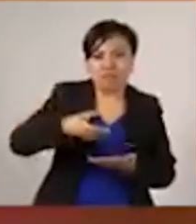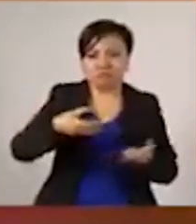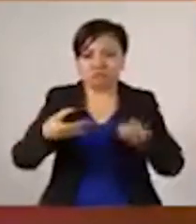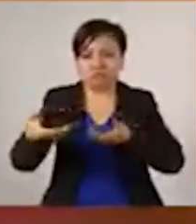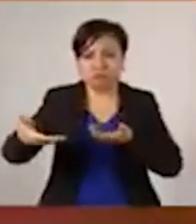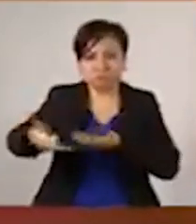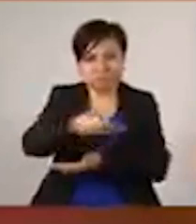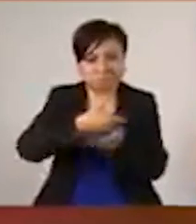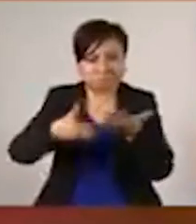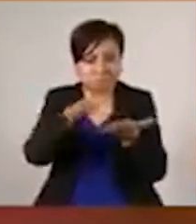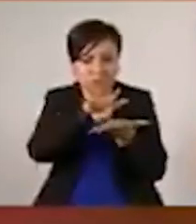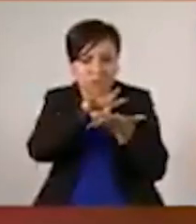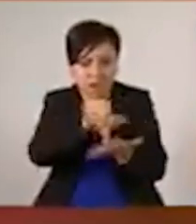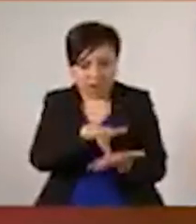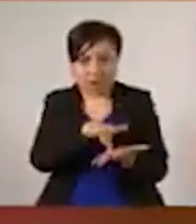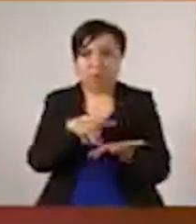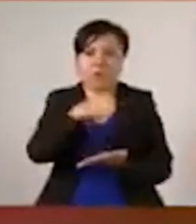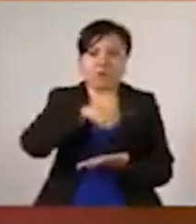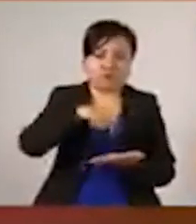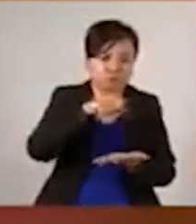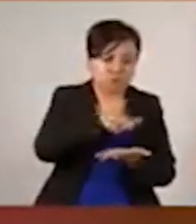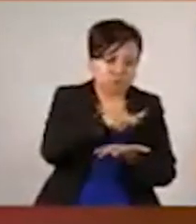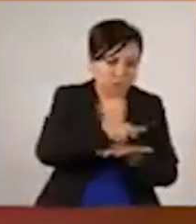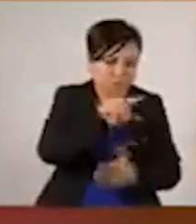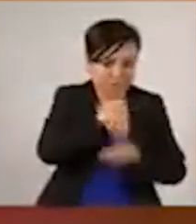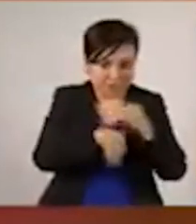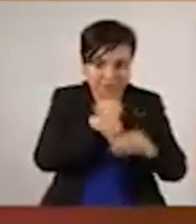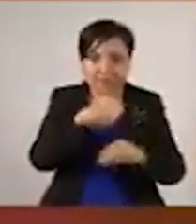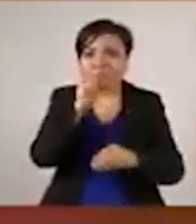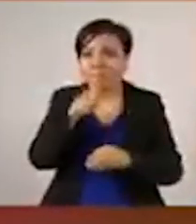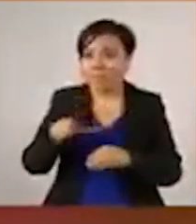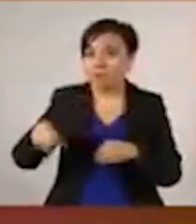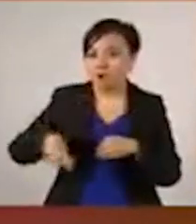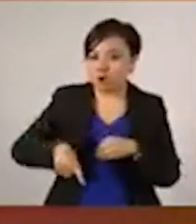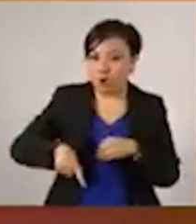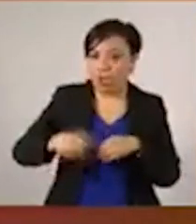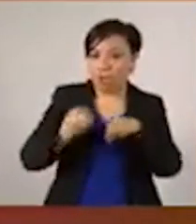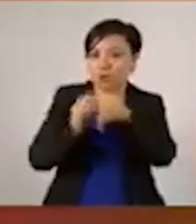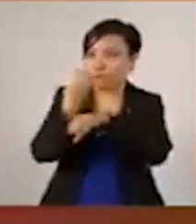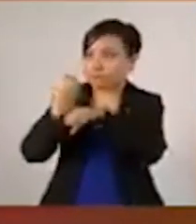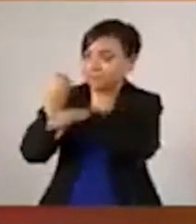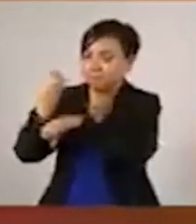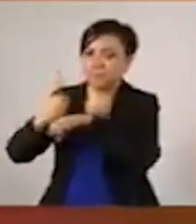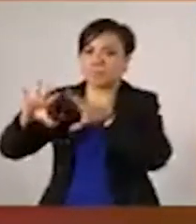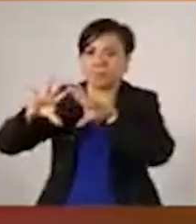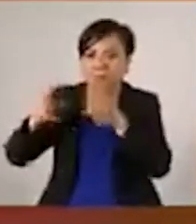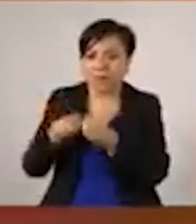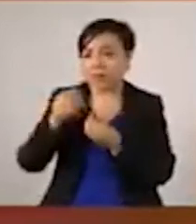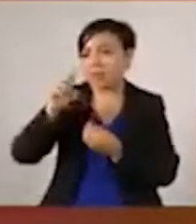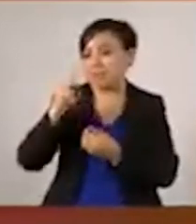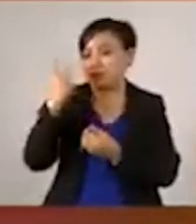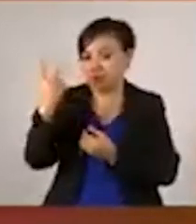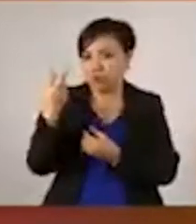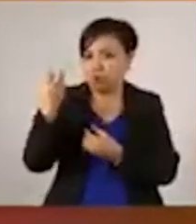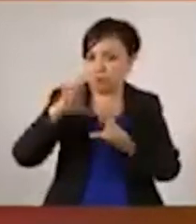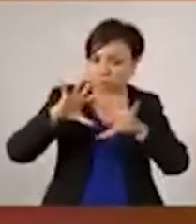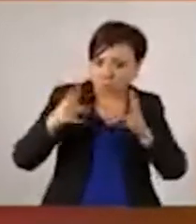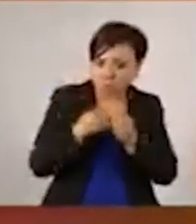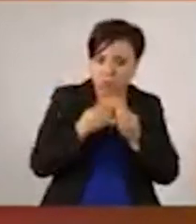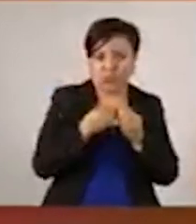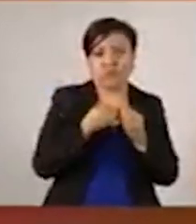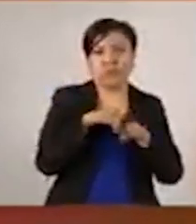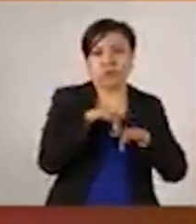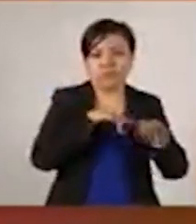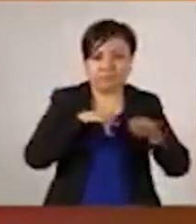legislativo y ejecutivo y los órganos de gobierno de las 32 entidades federativas, buscando en todo momento